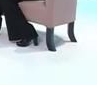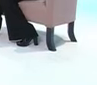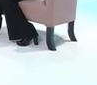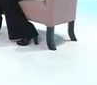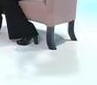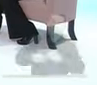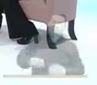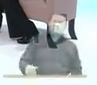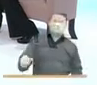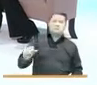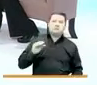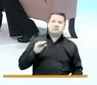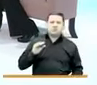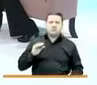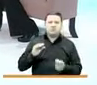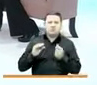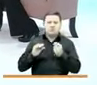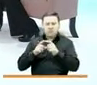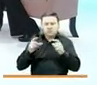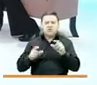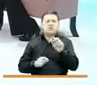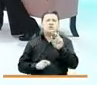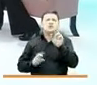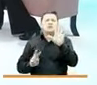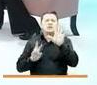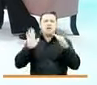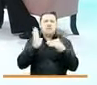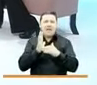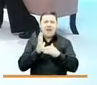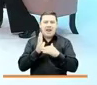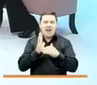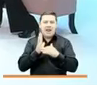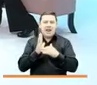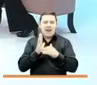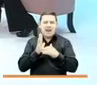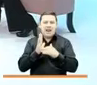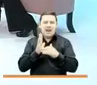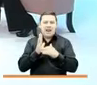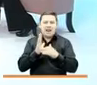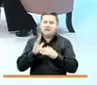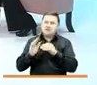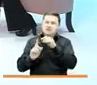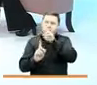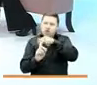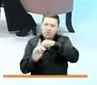a este bono de 75 mil pesos cada dos meses.